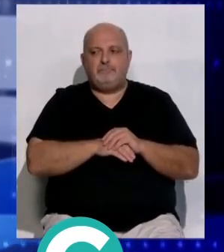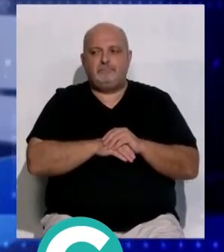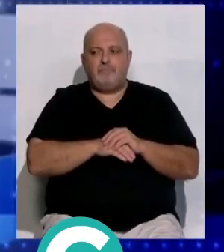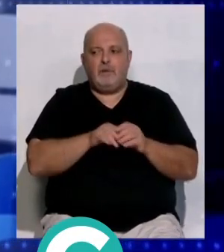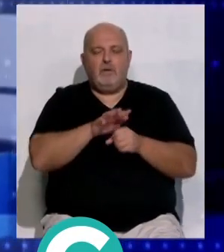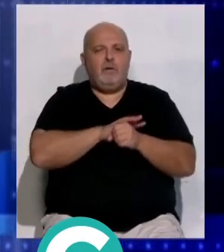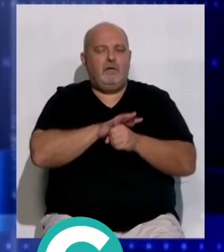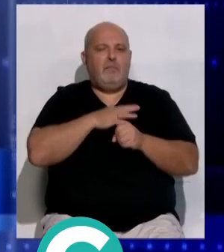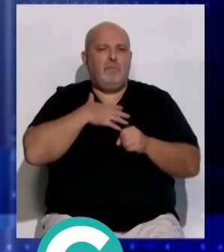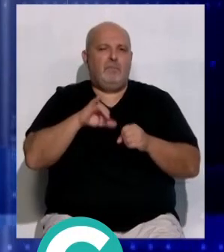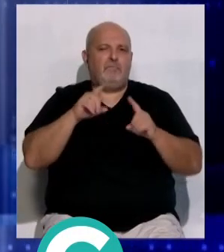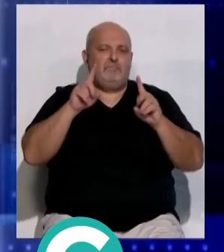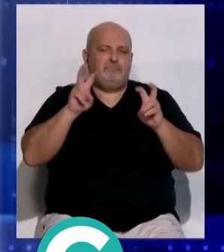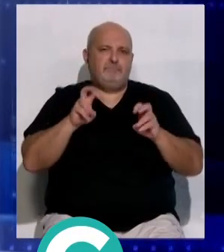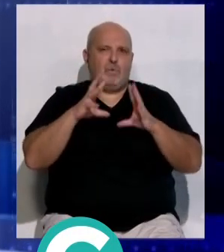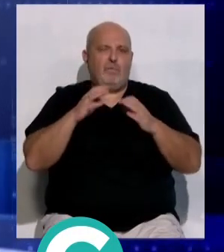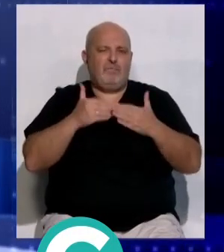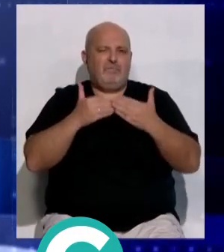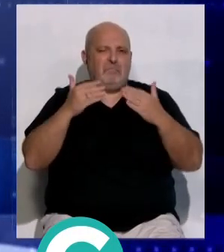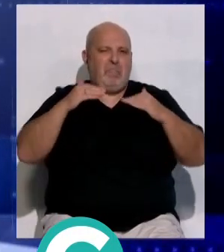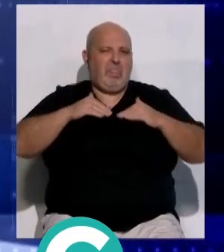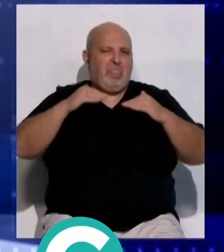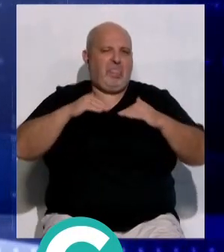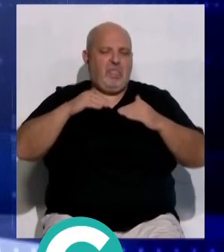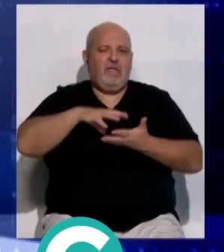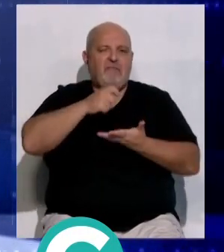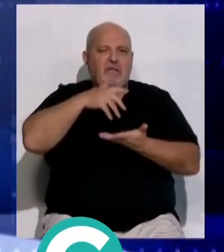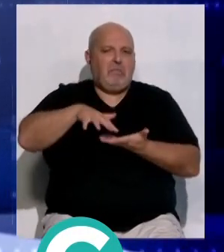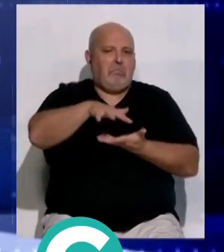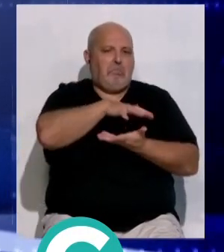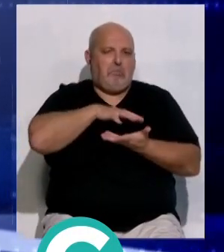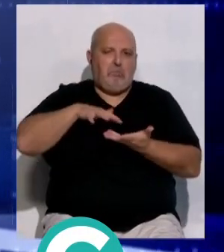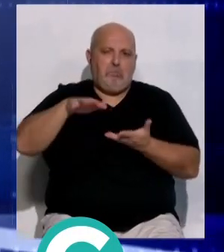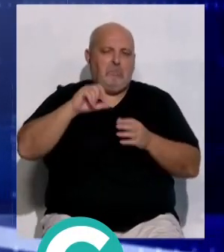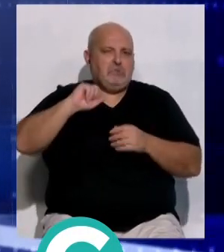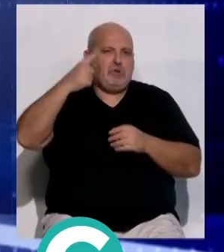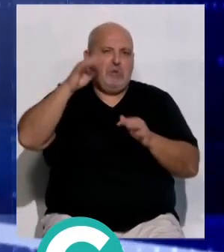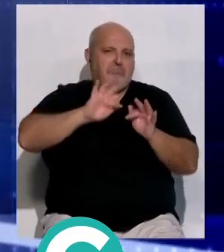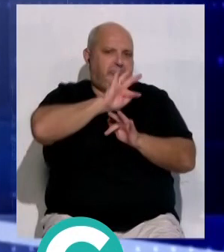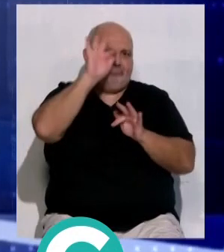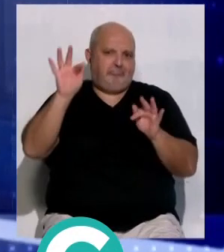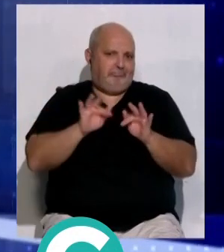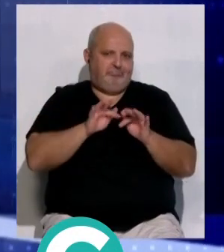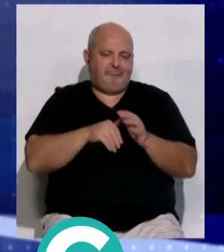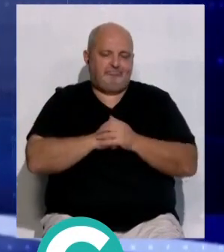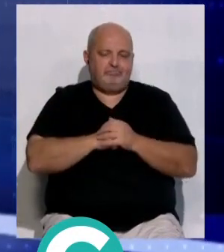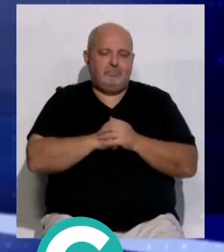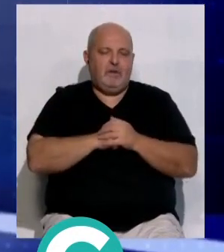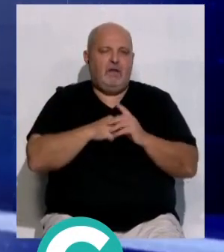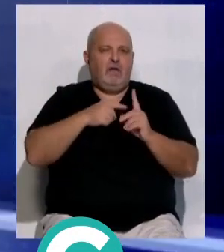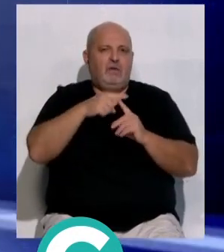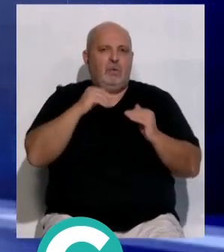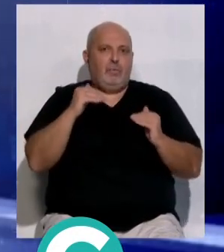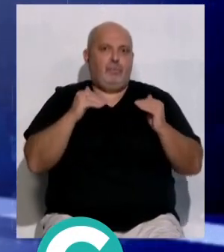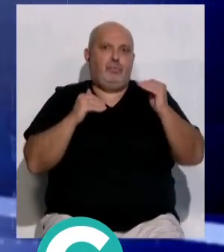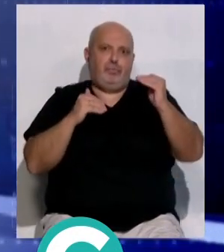Para la provincia se espera nubosidad matinal de tipo baja en el campo de Gibraltar y soleado en el resto Las temperaturas en